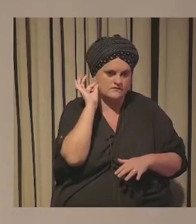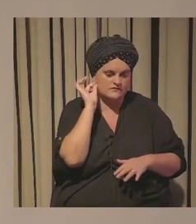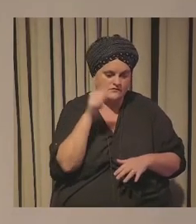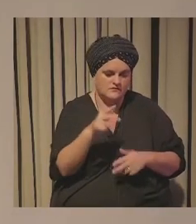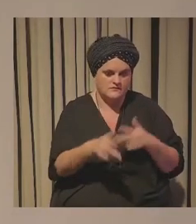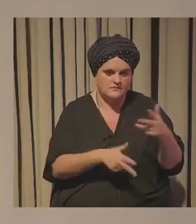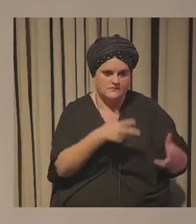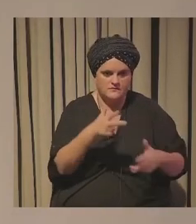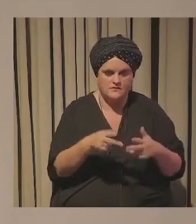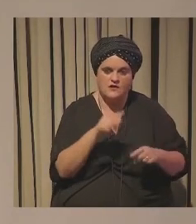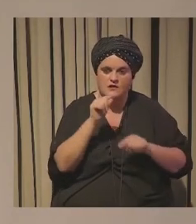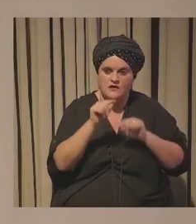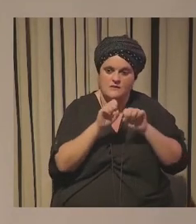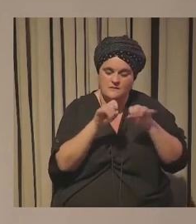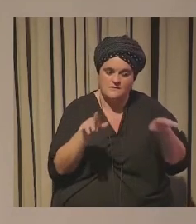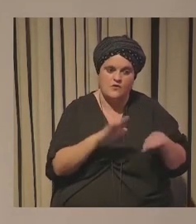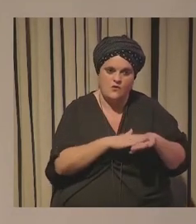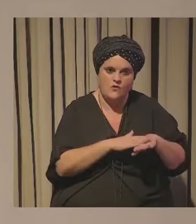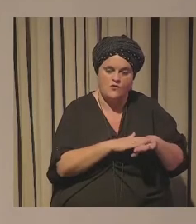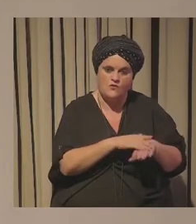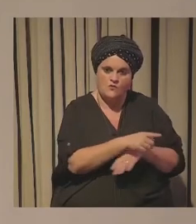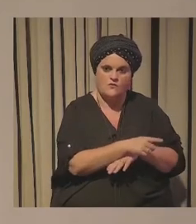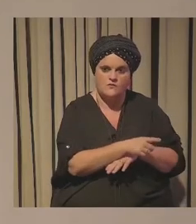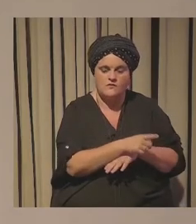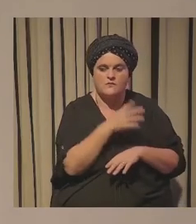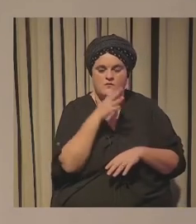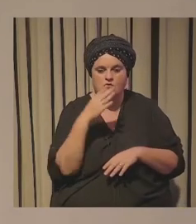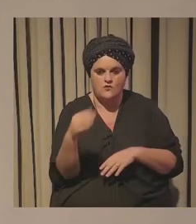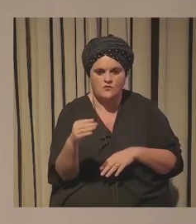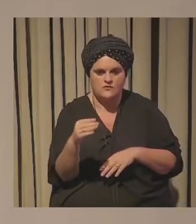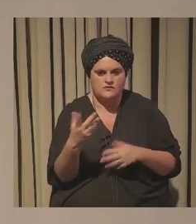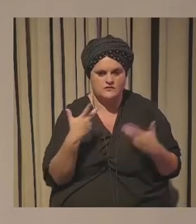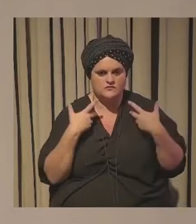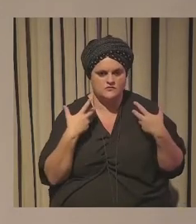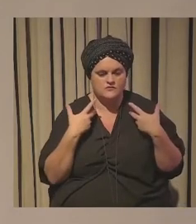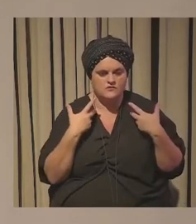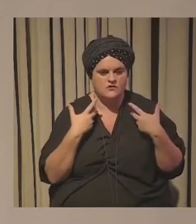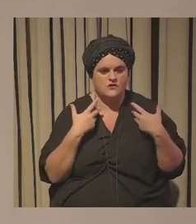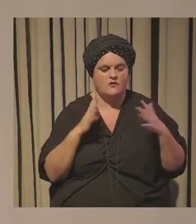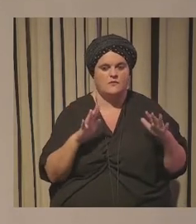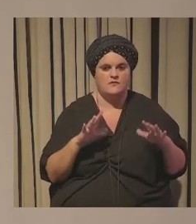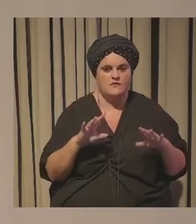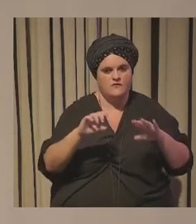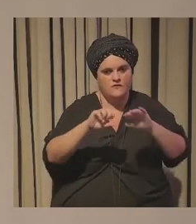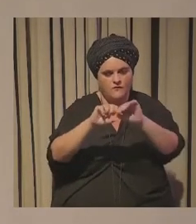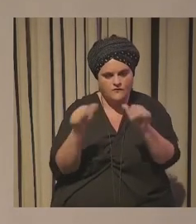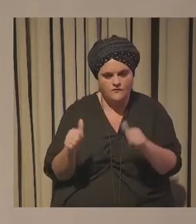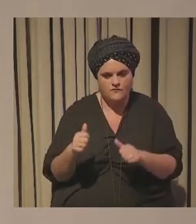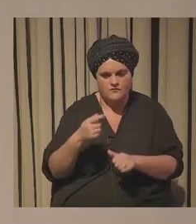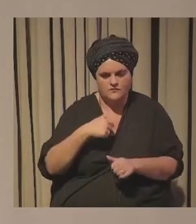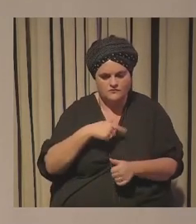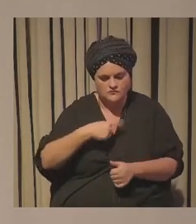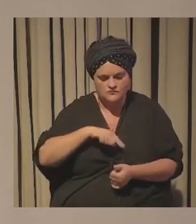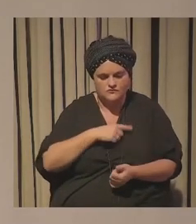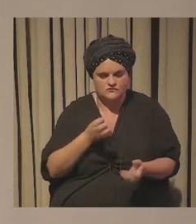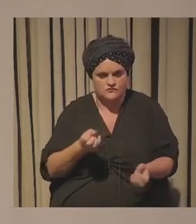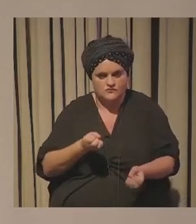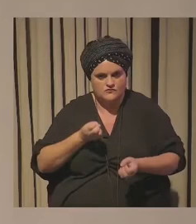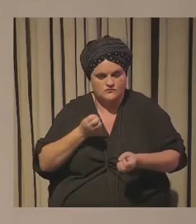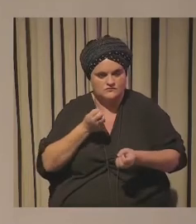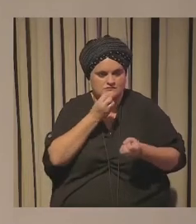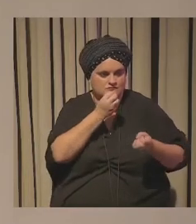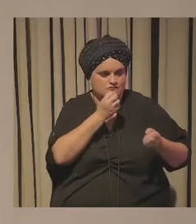la pandemia que los jóvenes lo han pasado muy mal pero la forma en la que contamos la historia